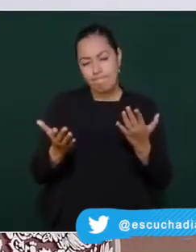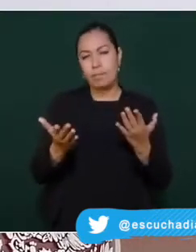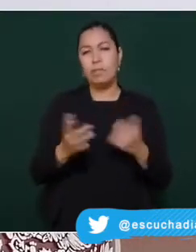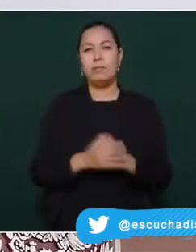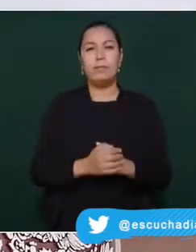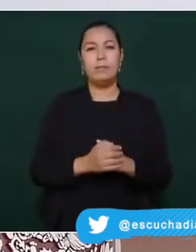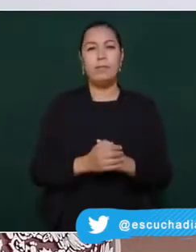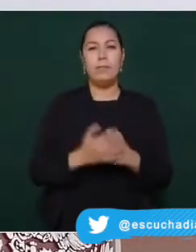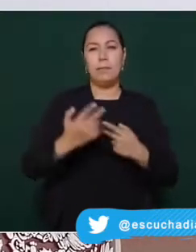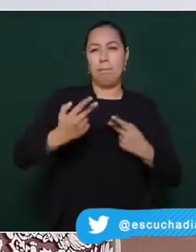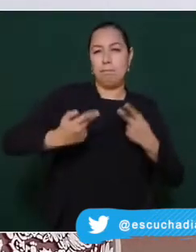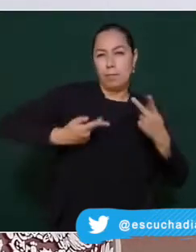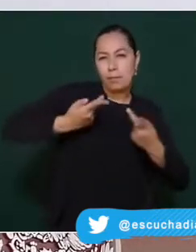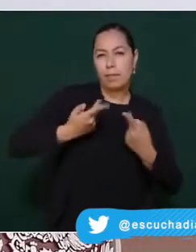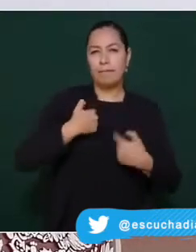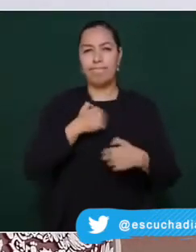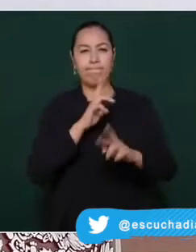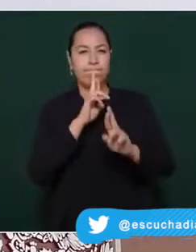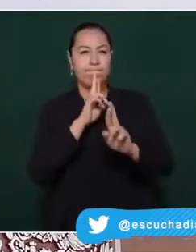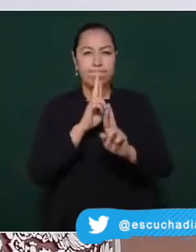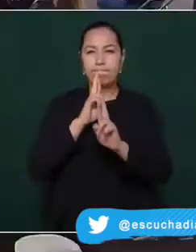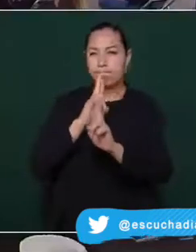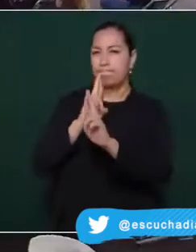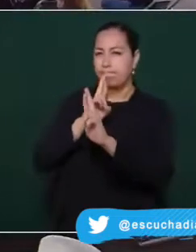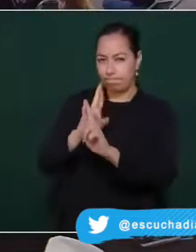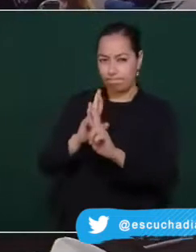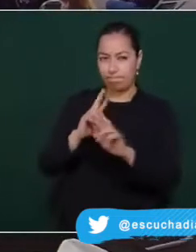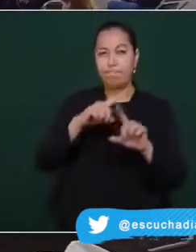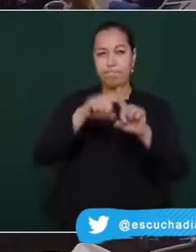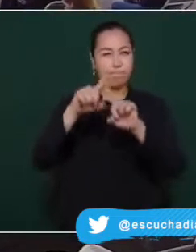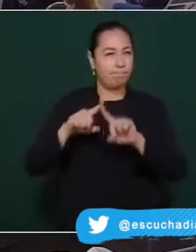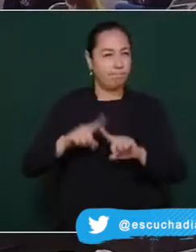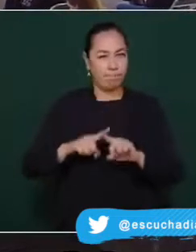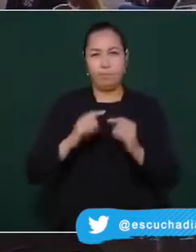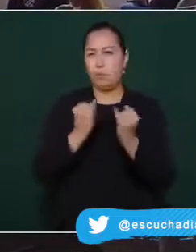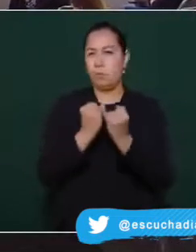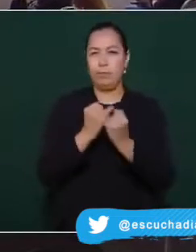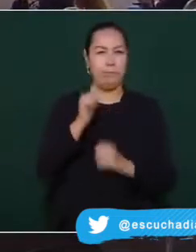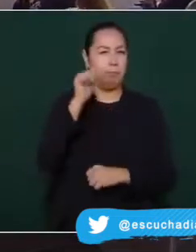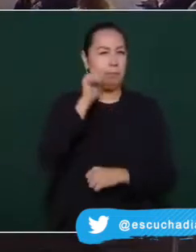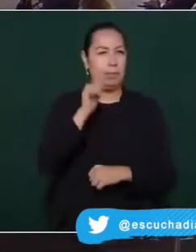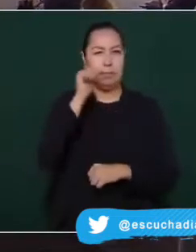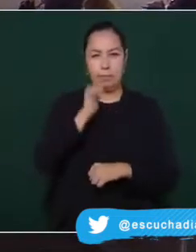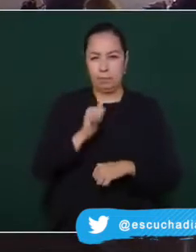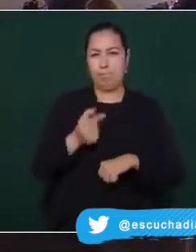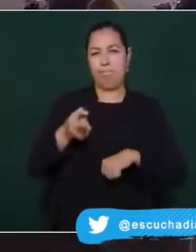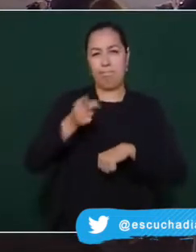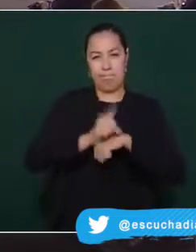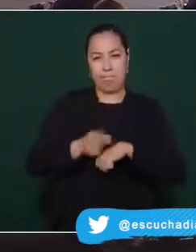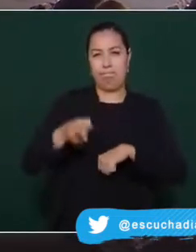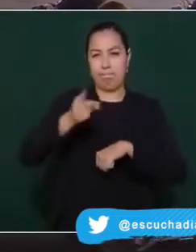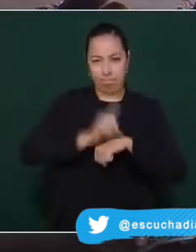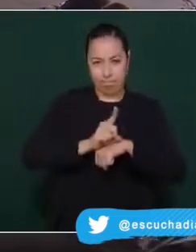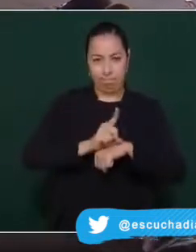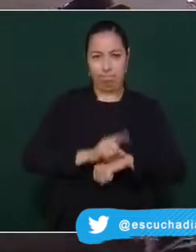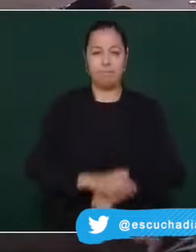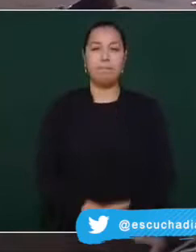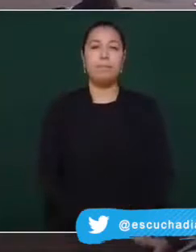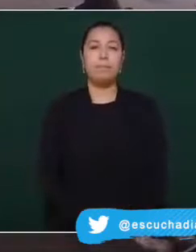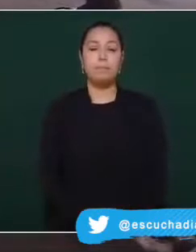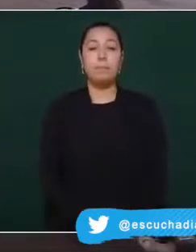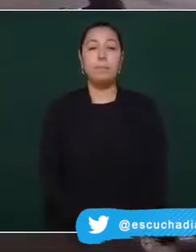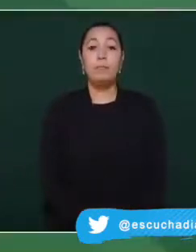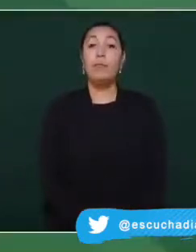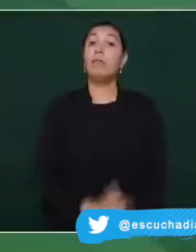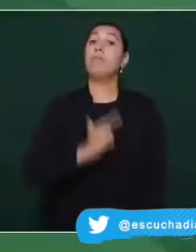Se informó del convenio entre el gobierno federal y el estado de Sinaloa para federalizar los servicios de salud pública con el modelo